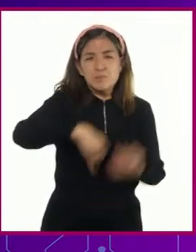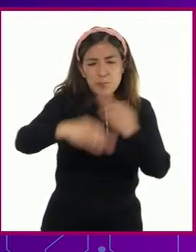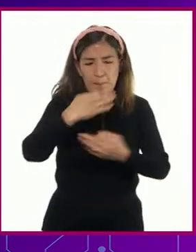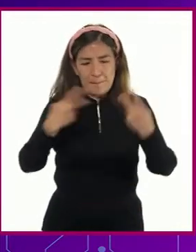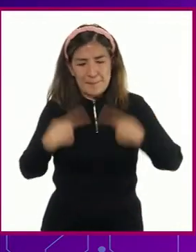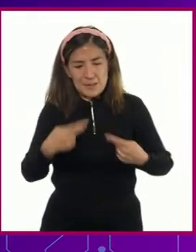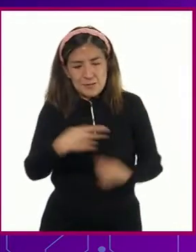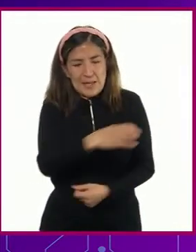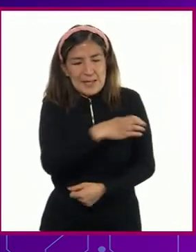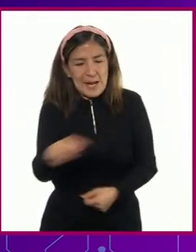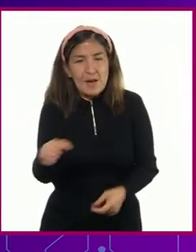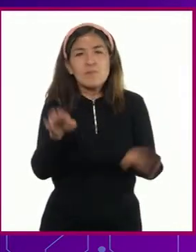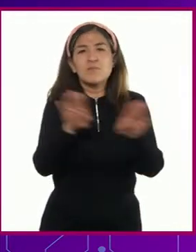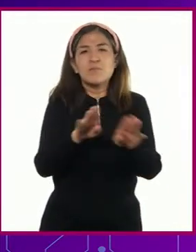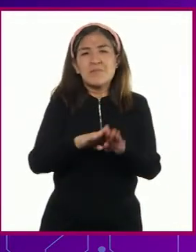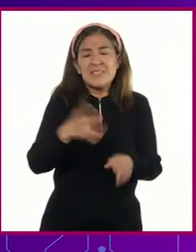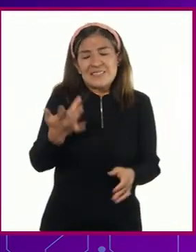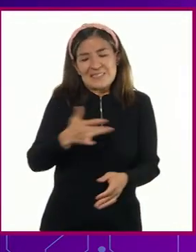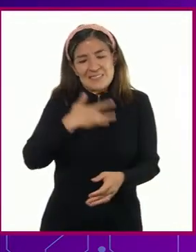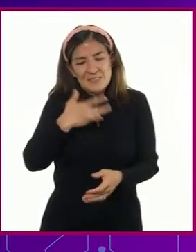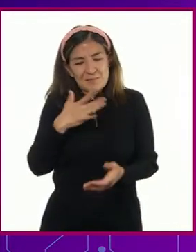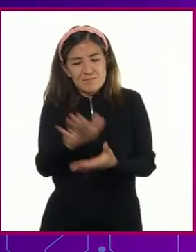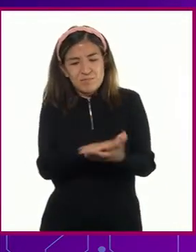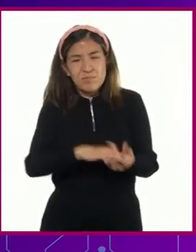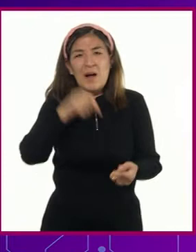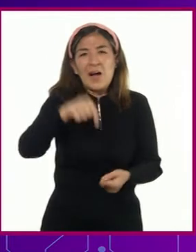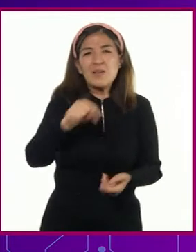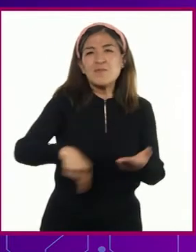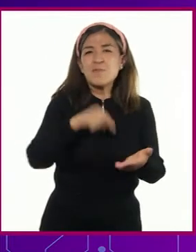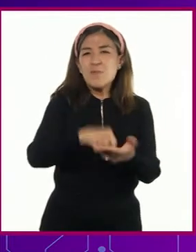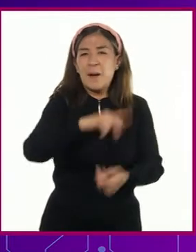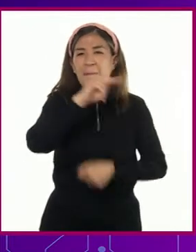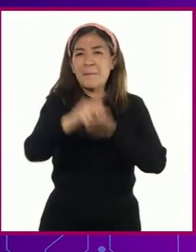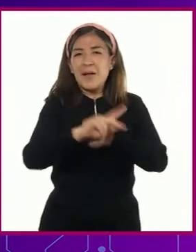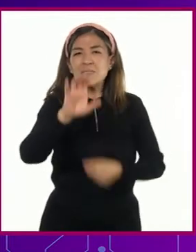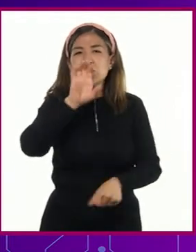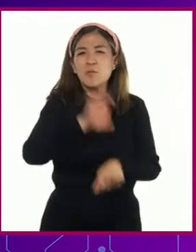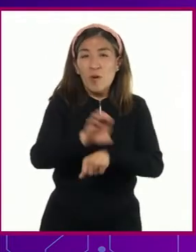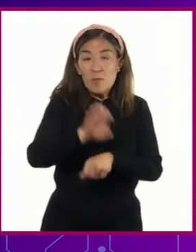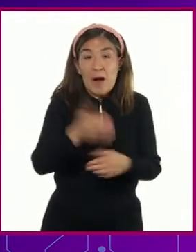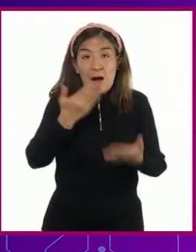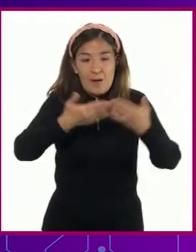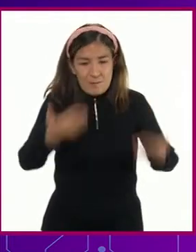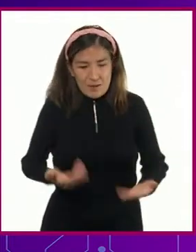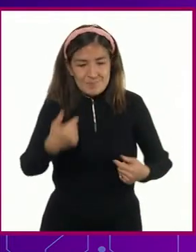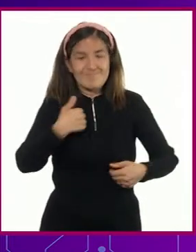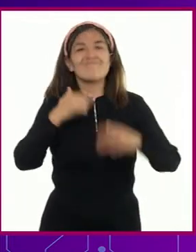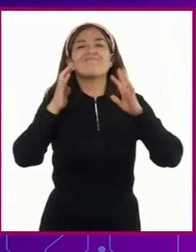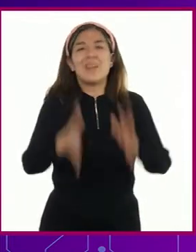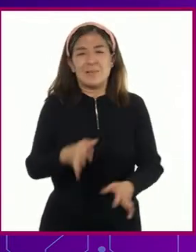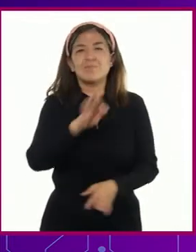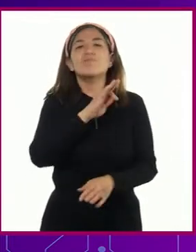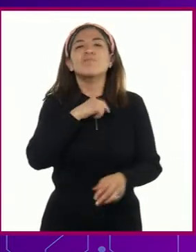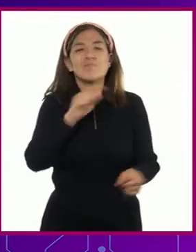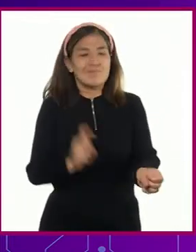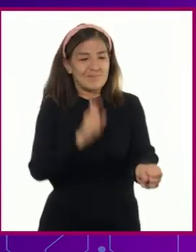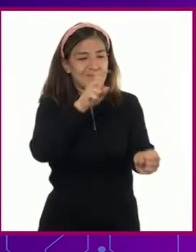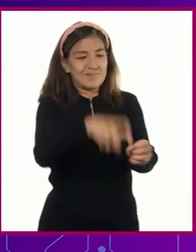vulnerables del país. Hoy estoy viviendo ese propósito gracias a la reincorporación.